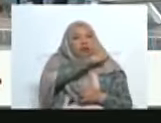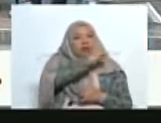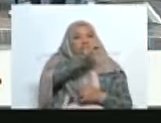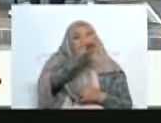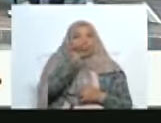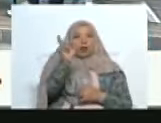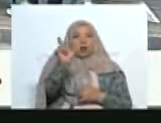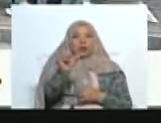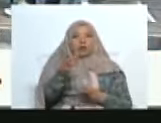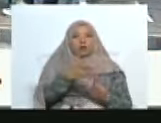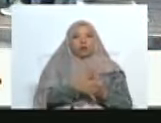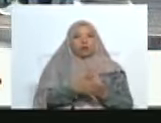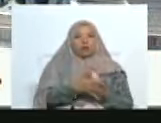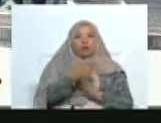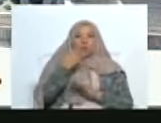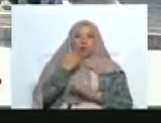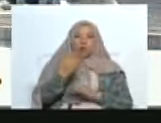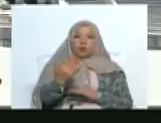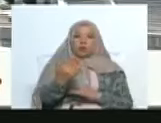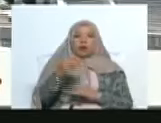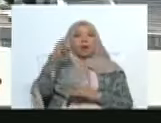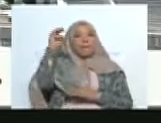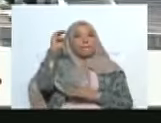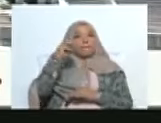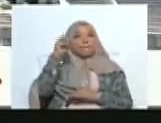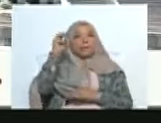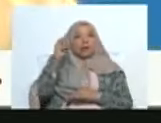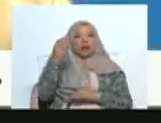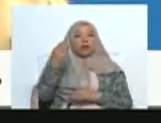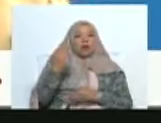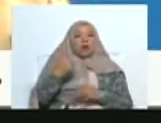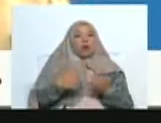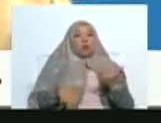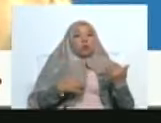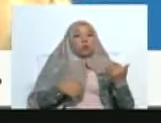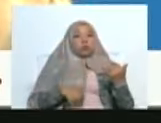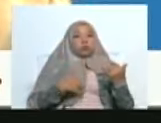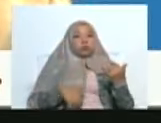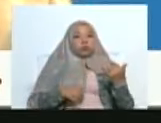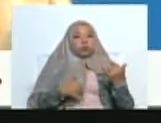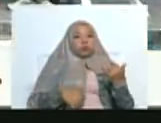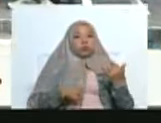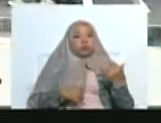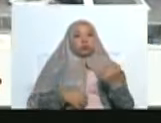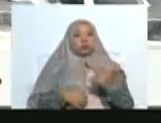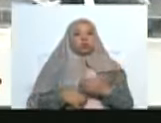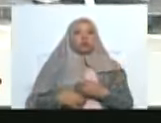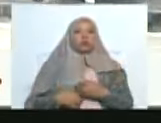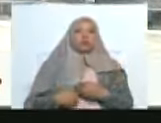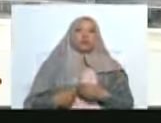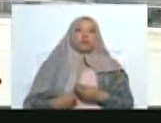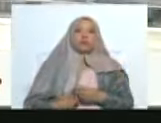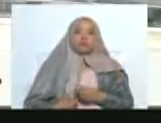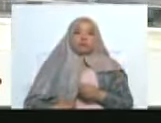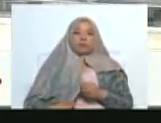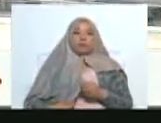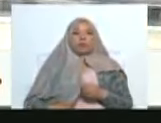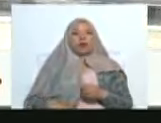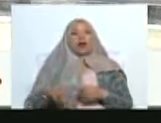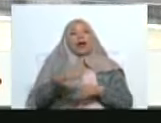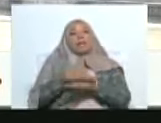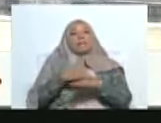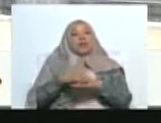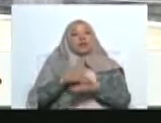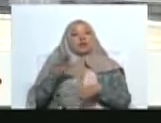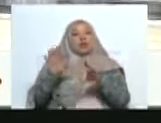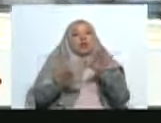al señor Edese Antonio Yepes, maestro del garrote venezolano Itamunanguero, y al ministro de turismo Ali